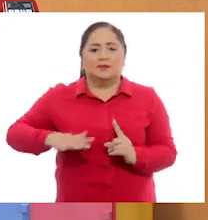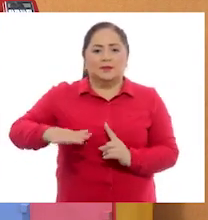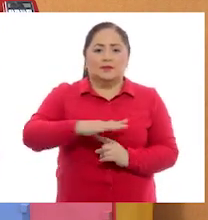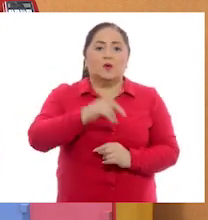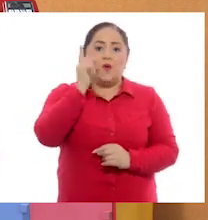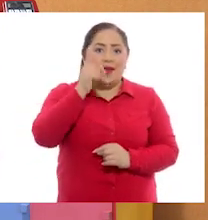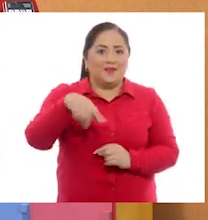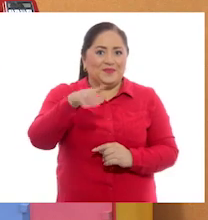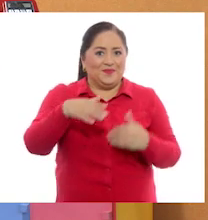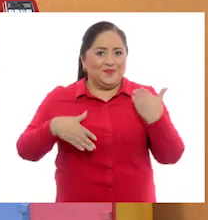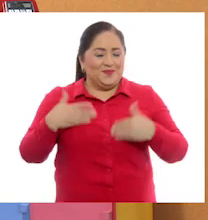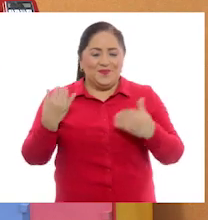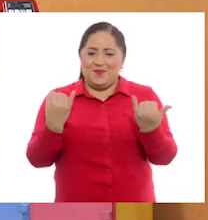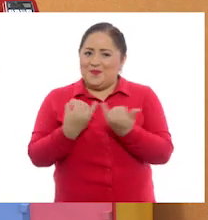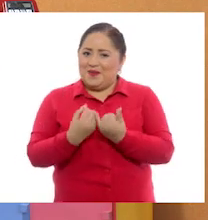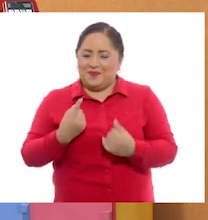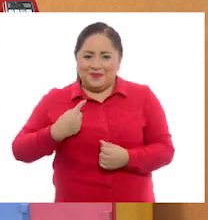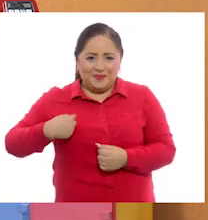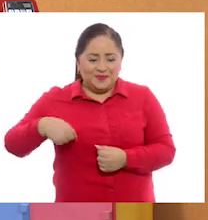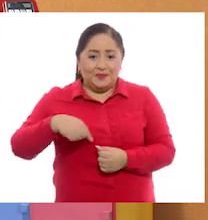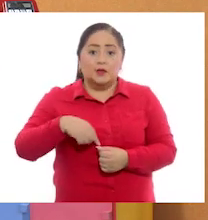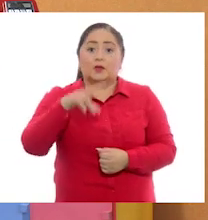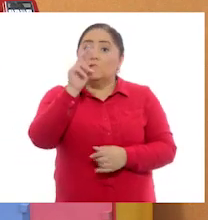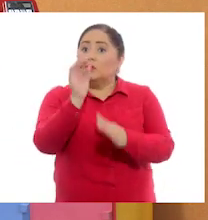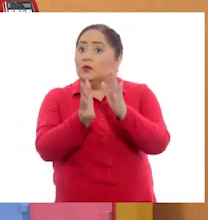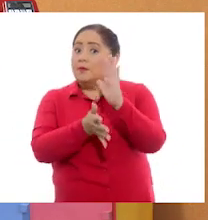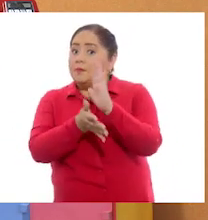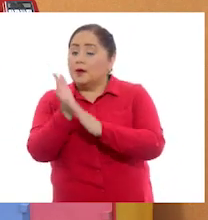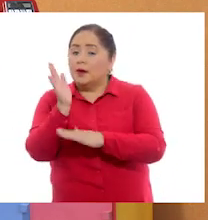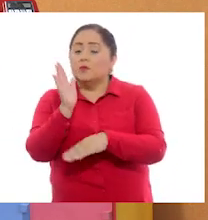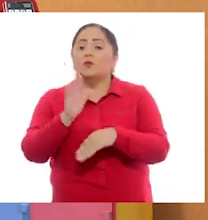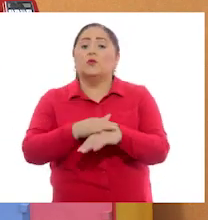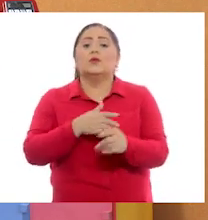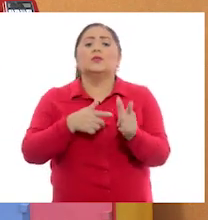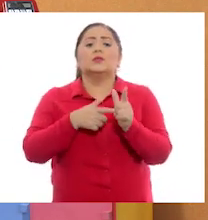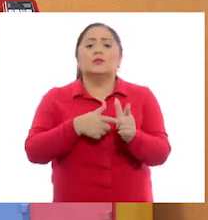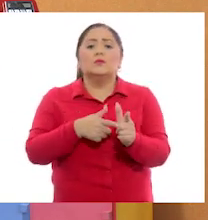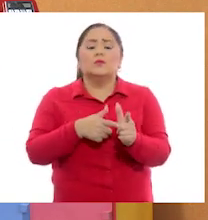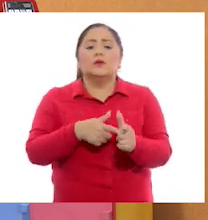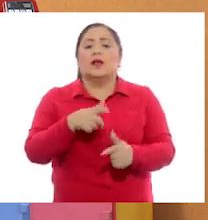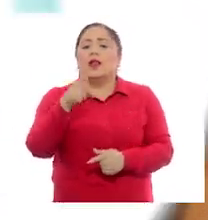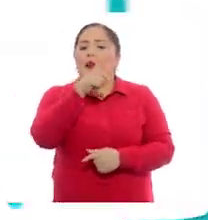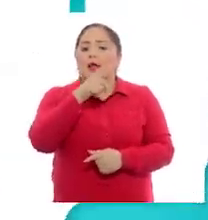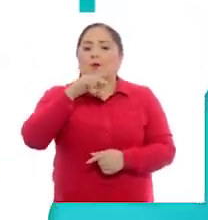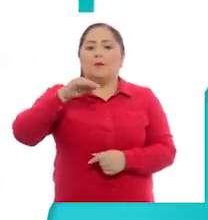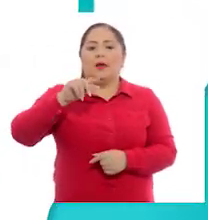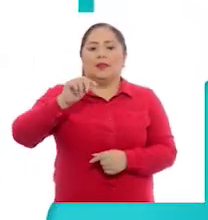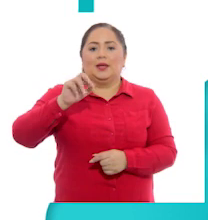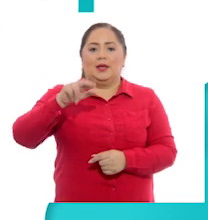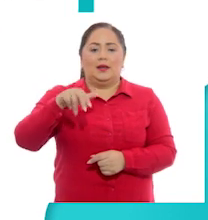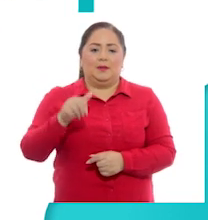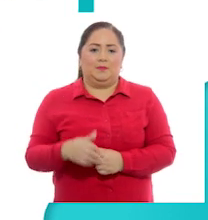Esperamos que lo hayan disfrutado tanto como nosotros. Y no te vayas, porque continuamos con lengua materna.